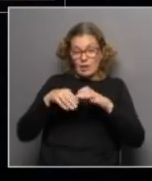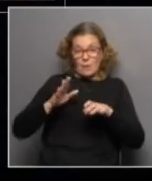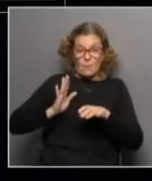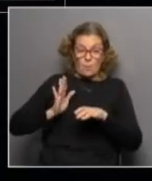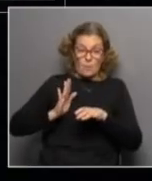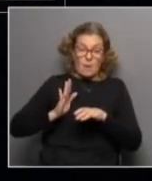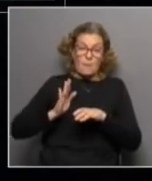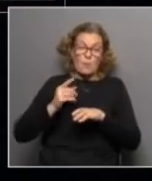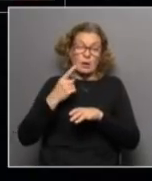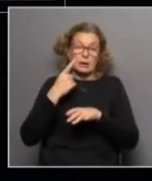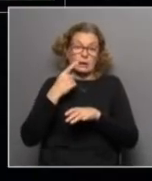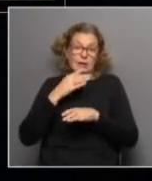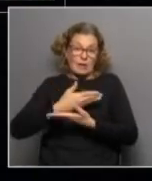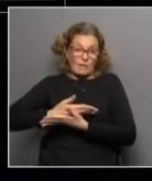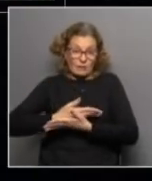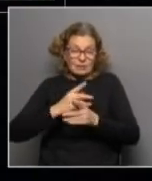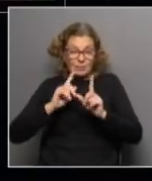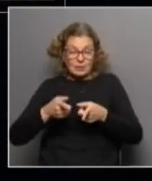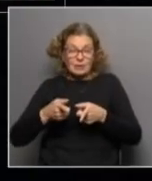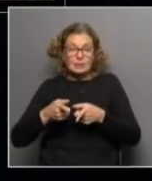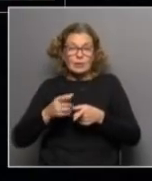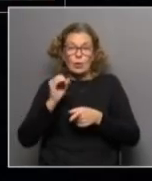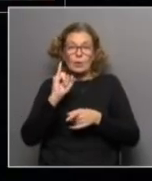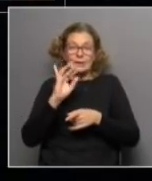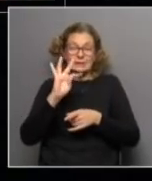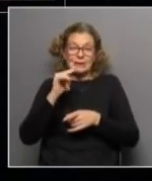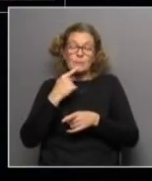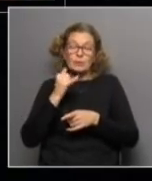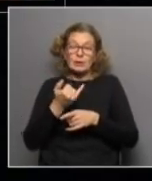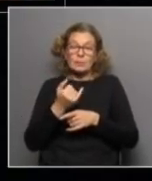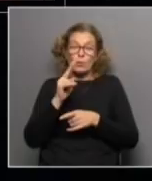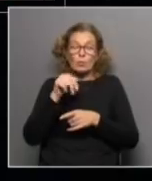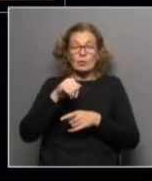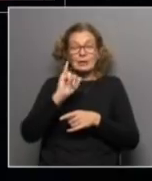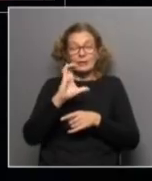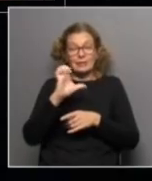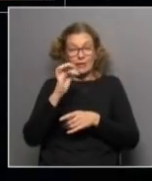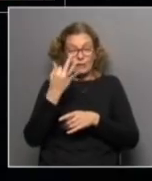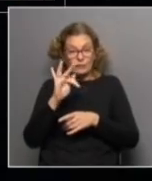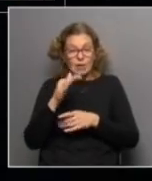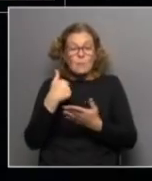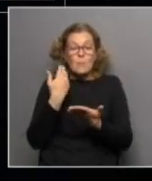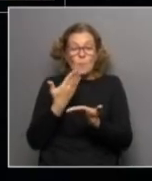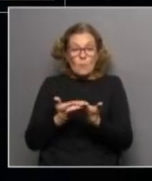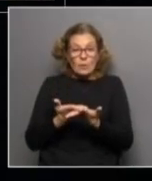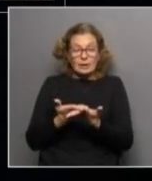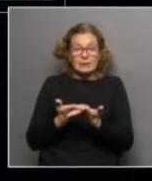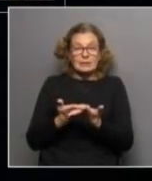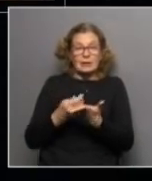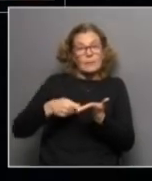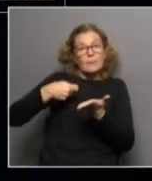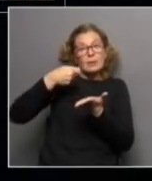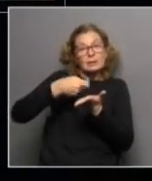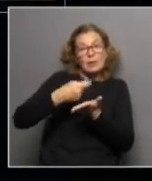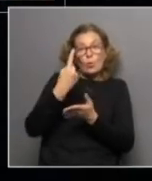y por supuesto sí la OIT por ejemplo y UNICEF muestran que invertir